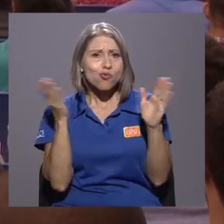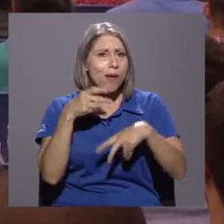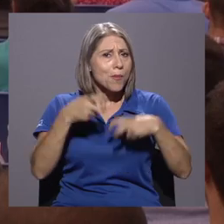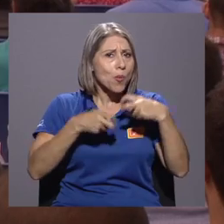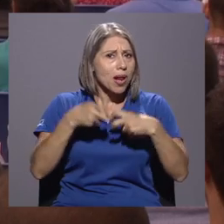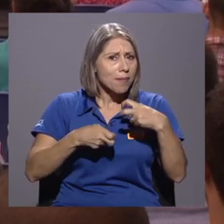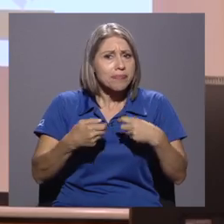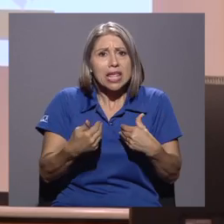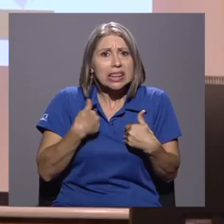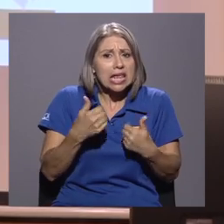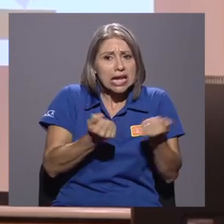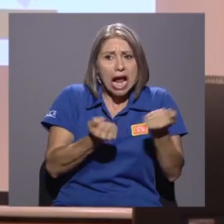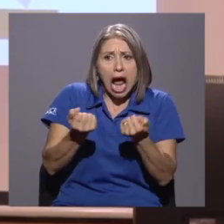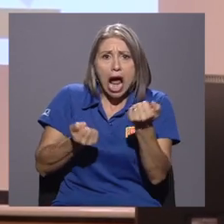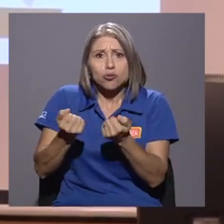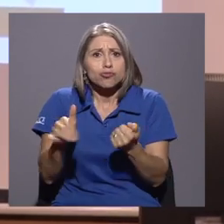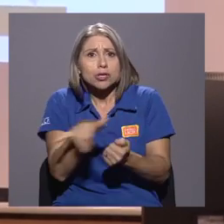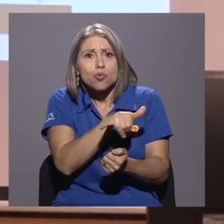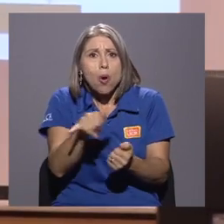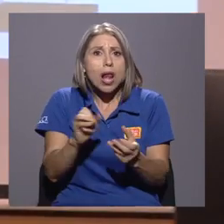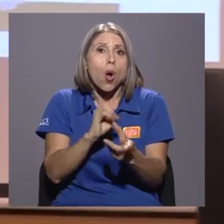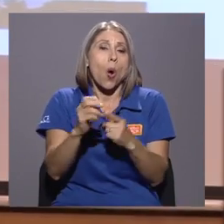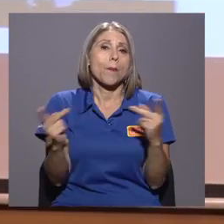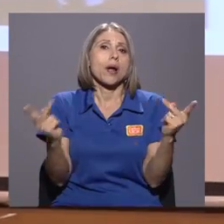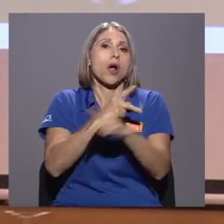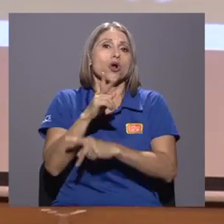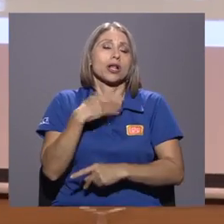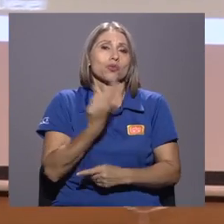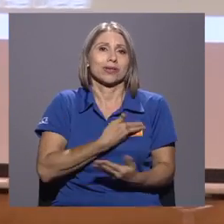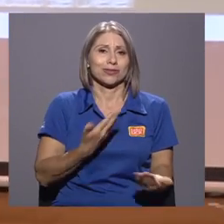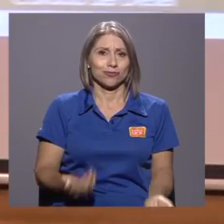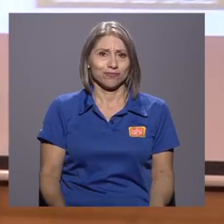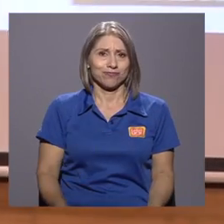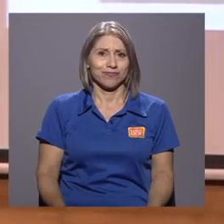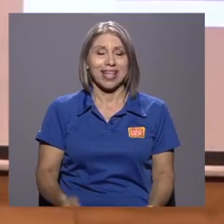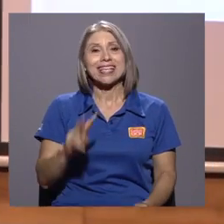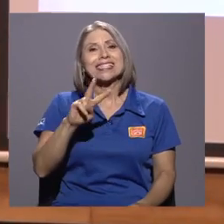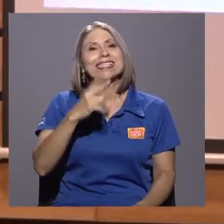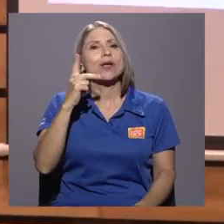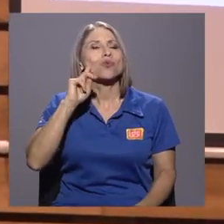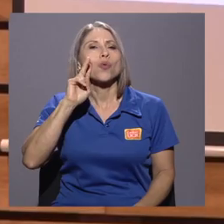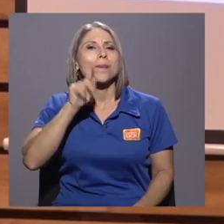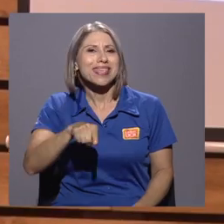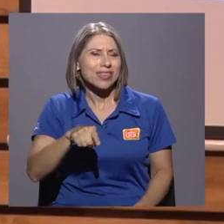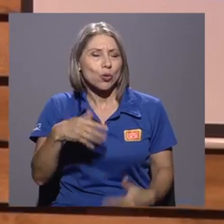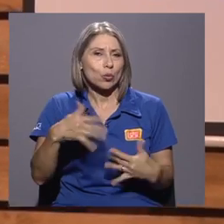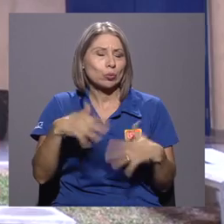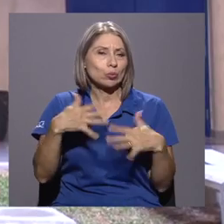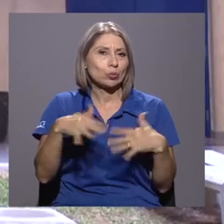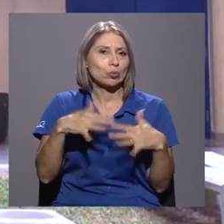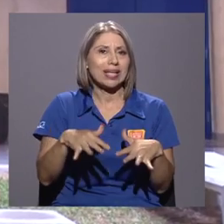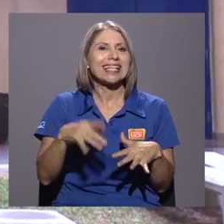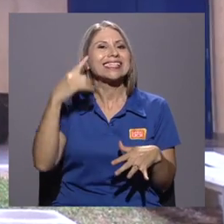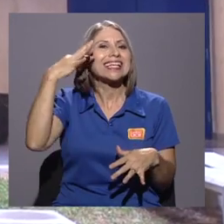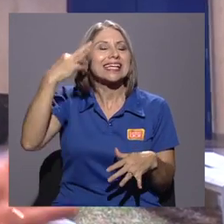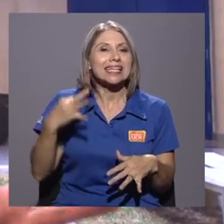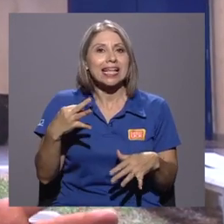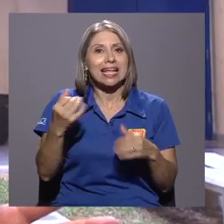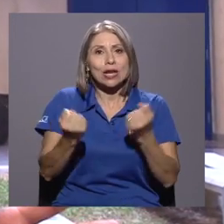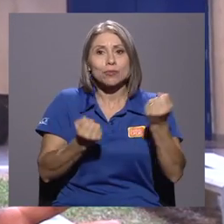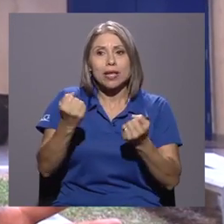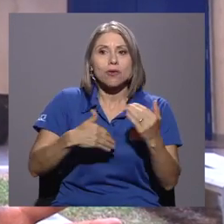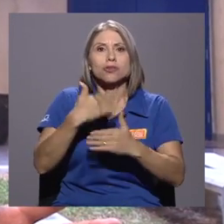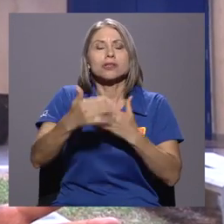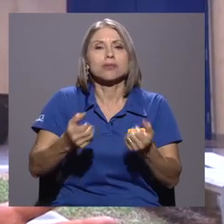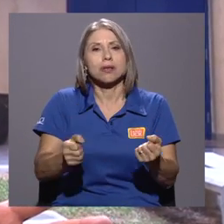automotor igual o peor que el nuestro. El segundo, tal vez, mayor mito es el hecho que se piense que los vehículos van a